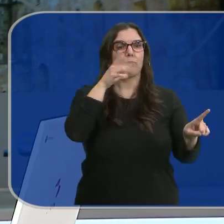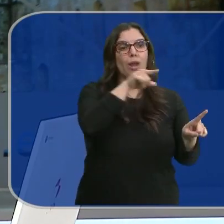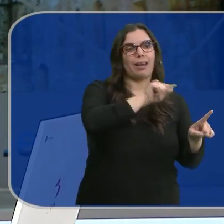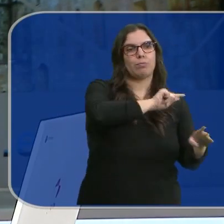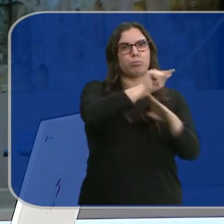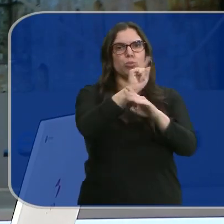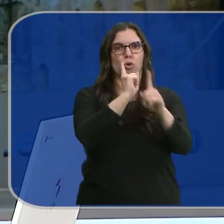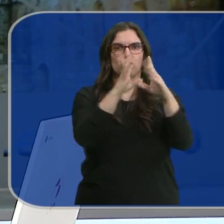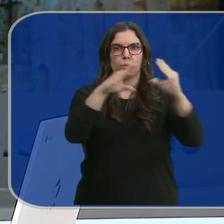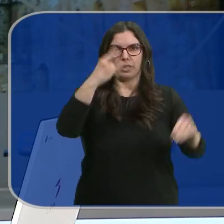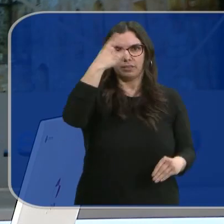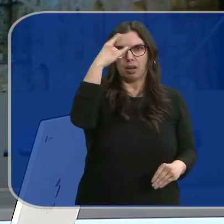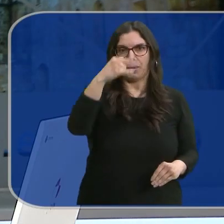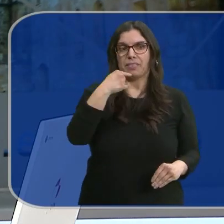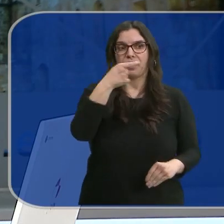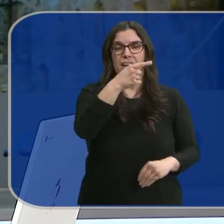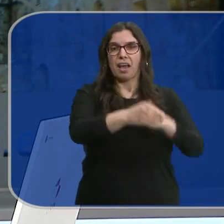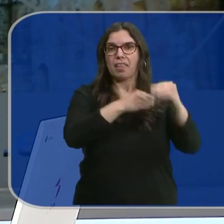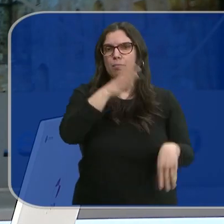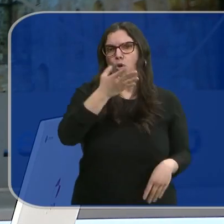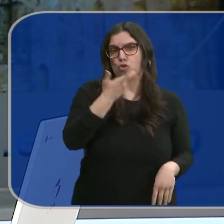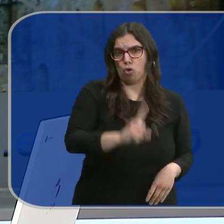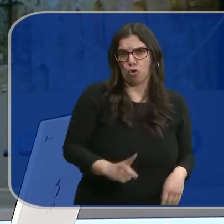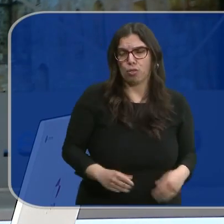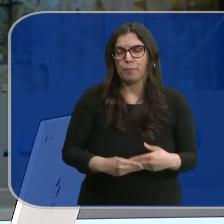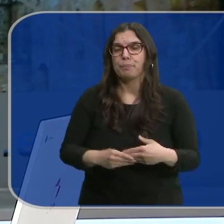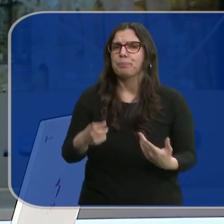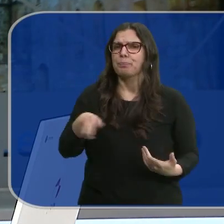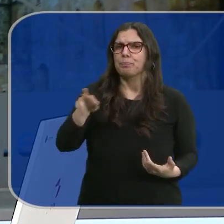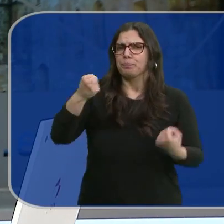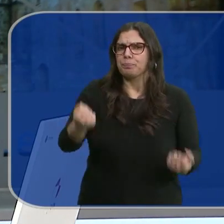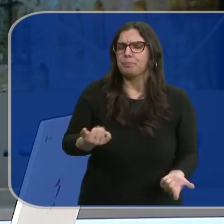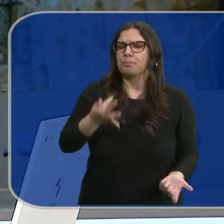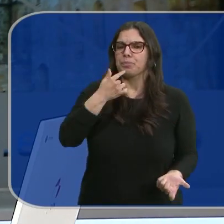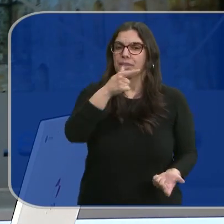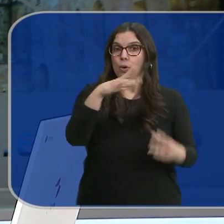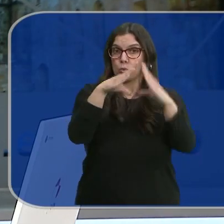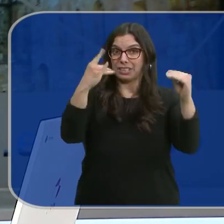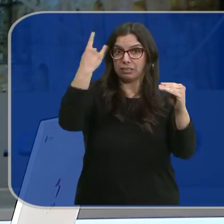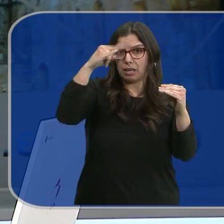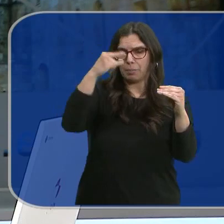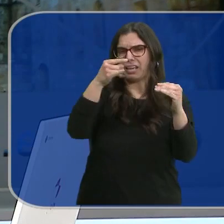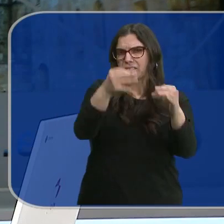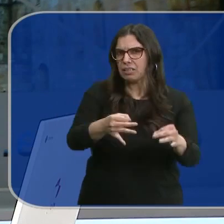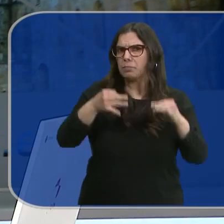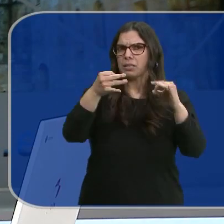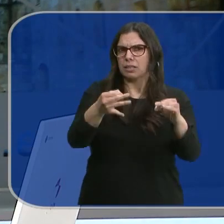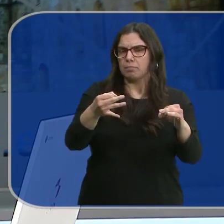la Universidad de Salamanca y cree que están hechas desde el desconocimiento. Insiste además en que la USAL contará siempre con la defensa